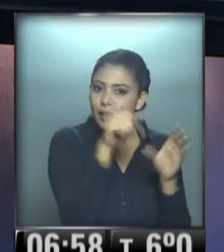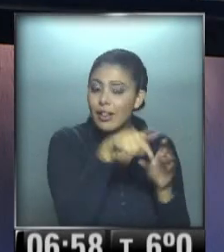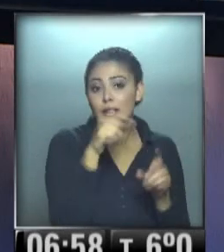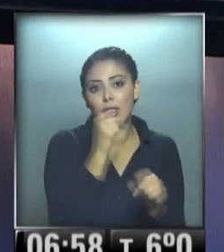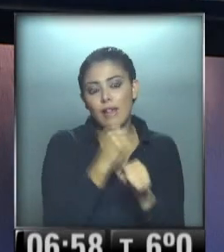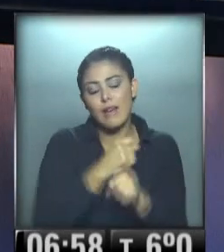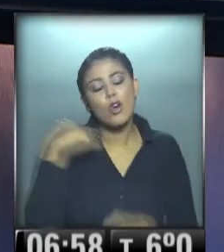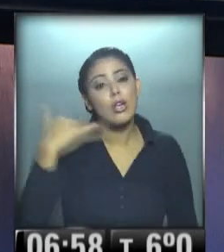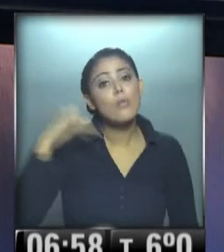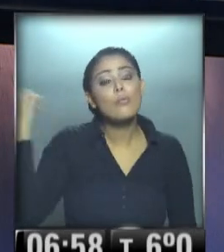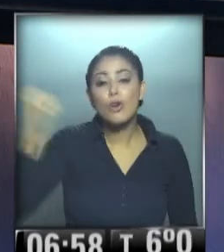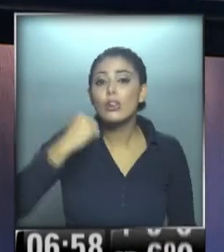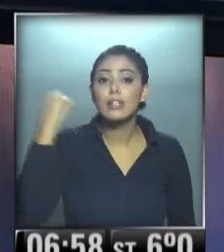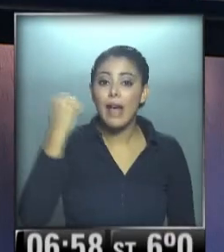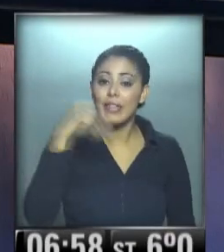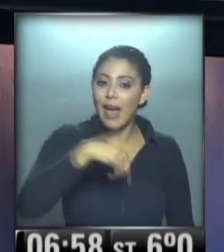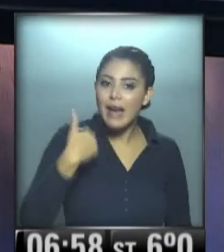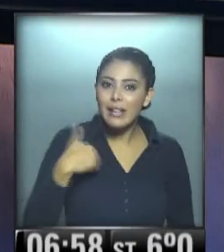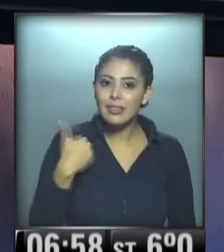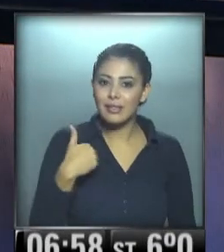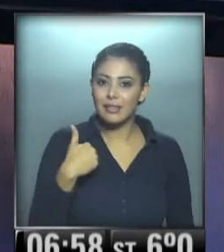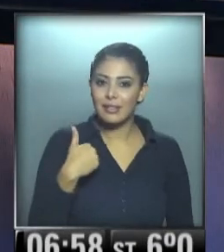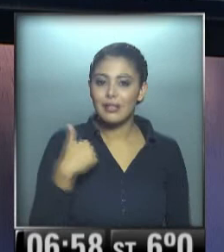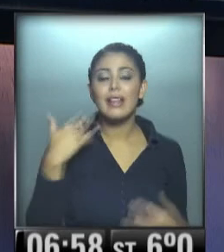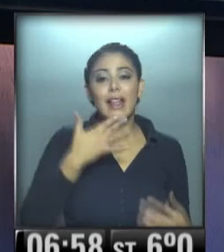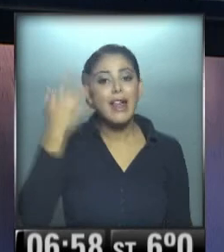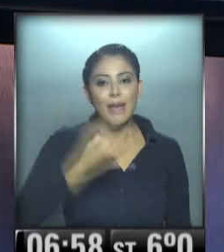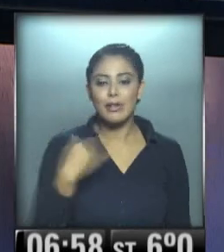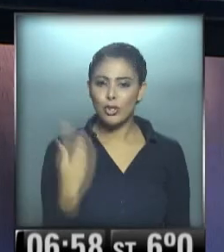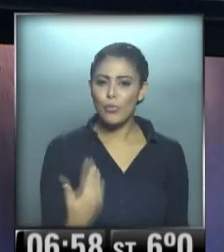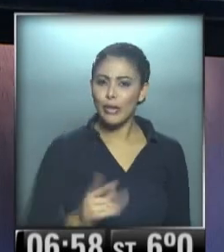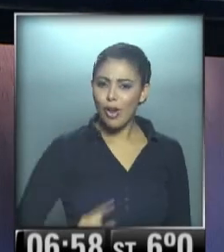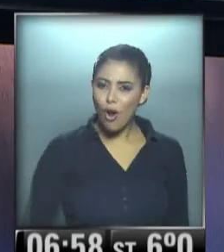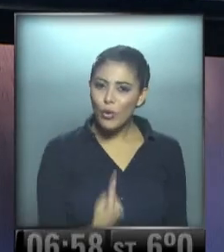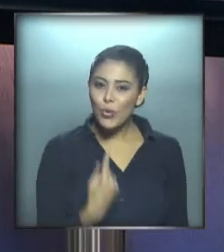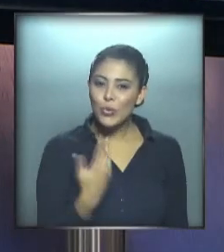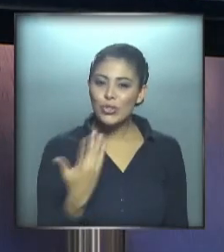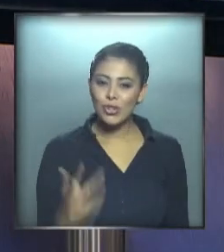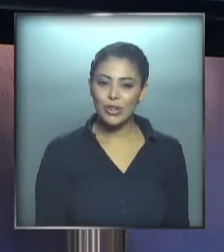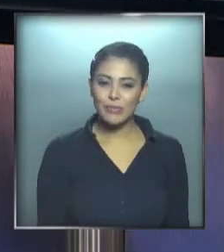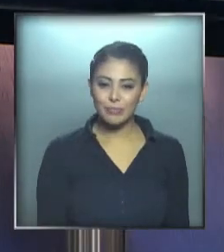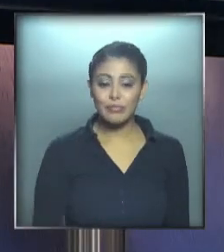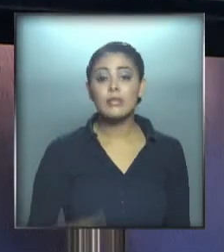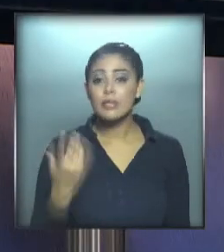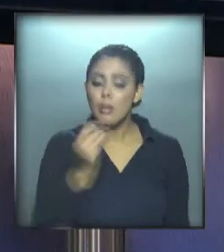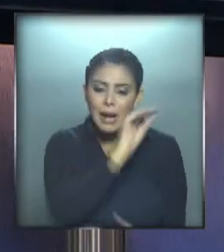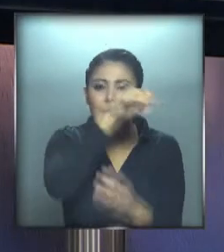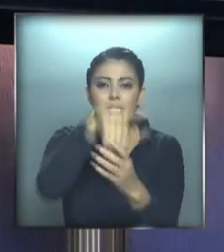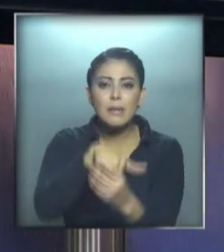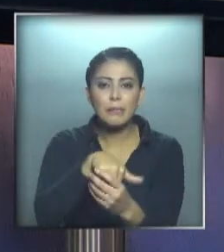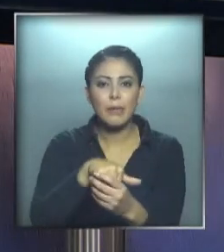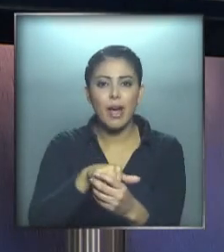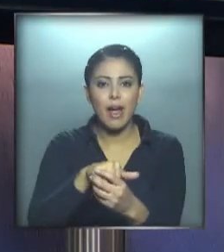trabajo muy importante que realiza nuestro país y del cual realmente podemos estar orgullosos. Participamos